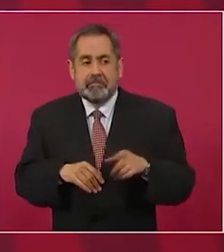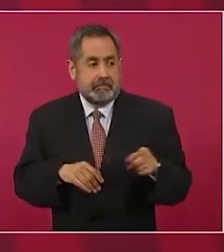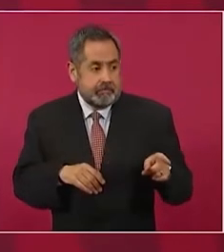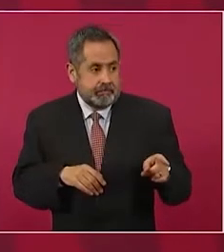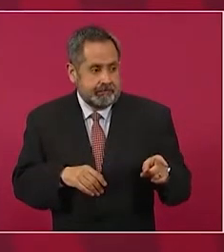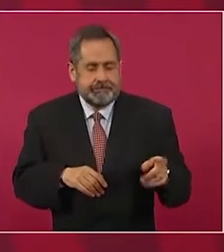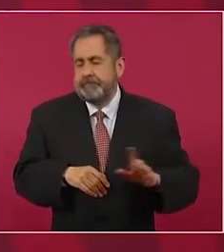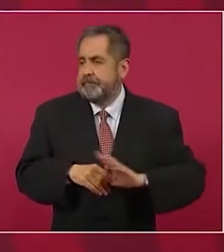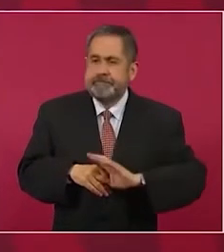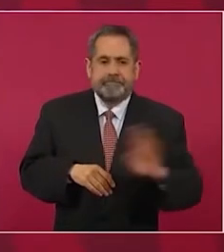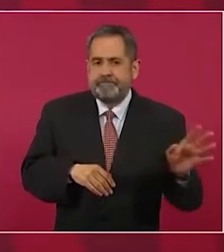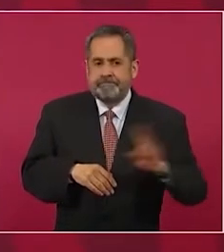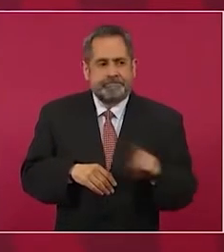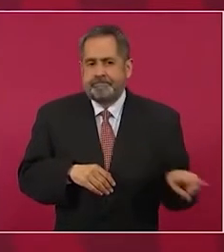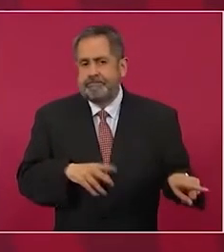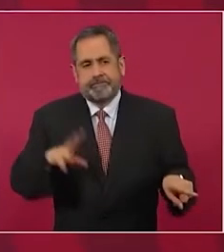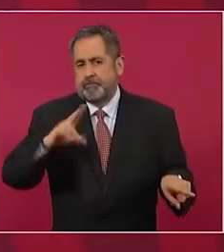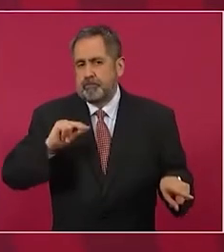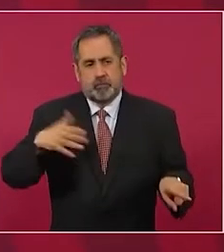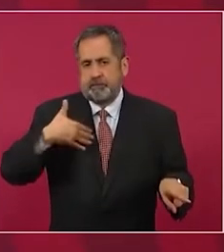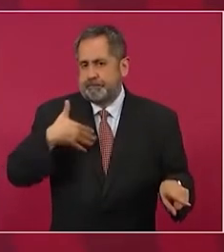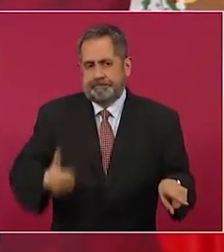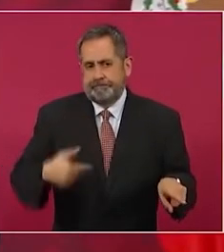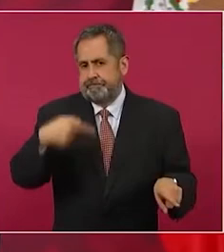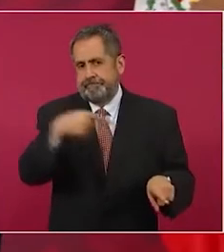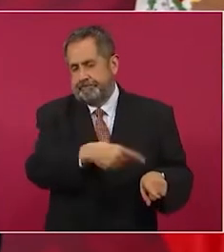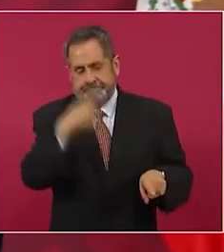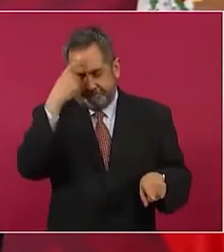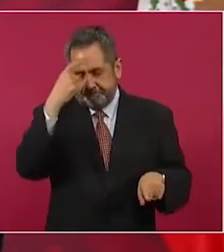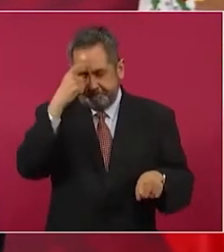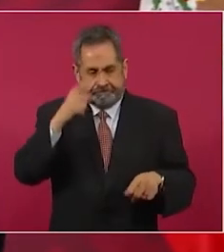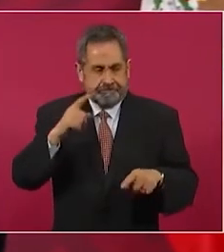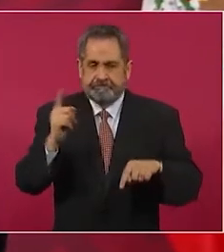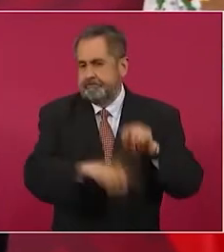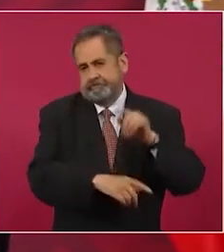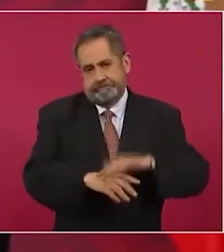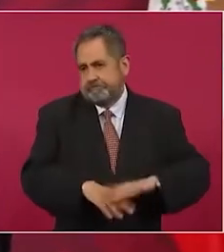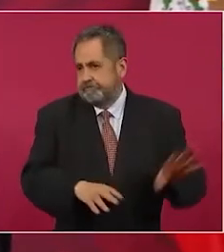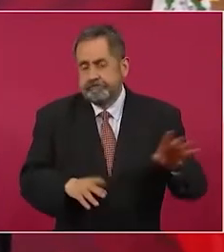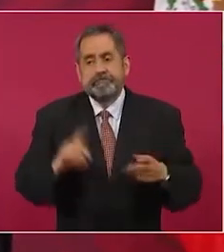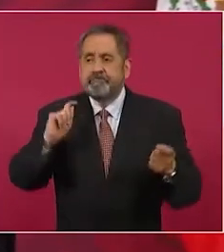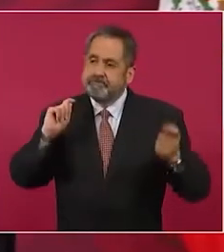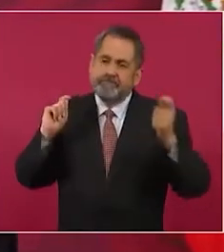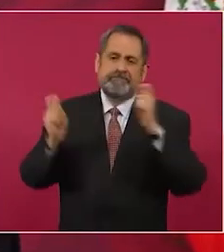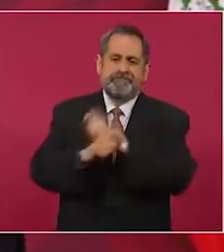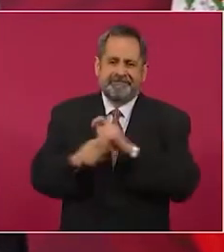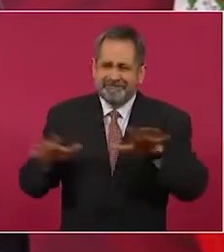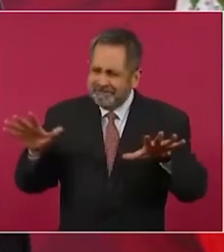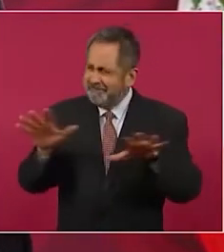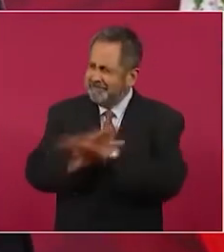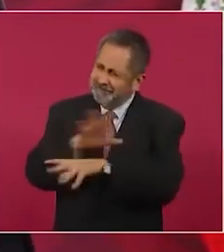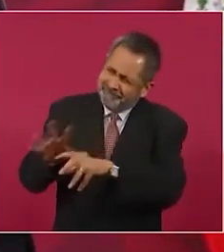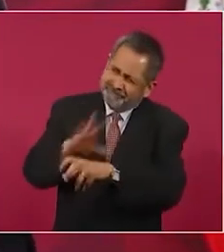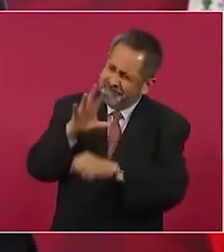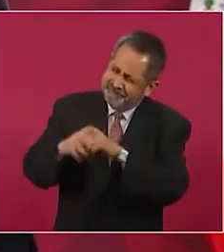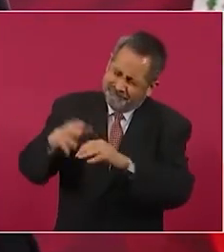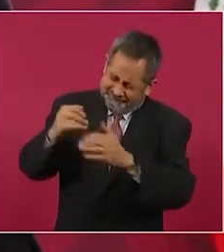pues entonces no está entendiendo de que una transformación es un cambio profundo,